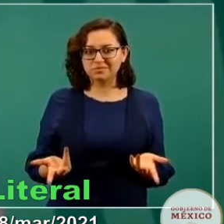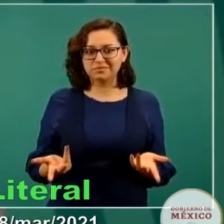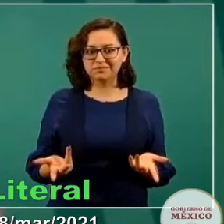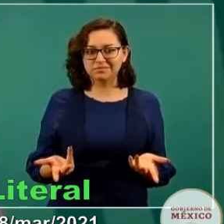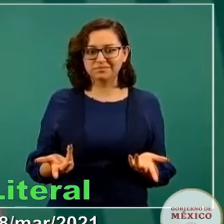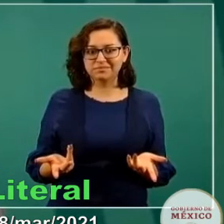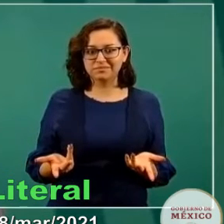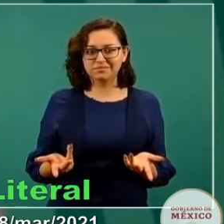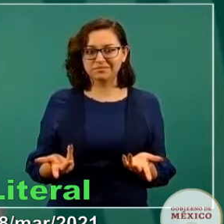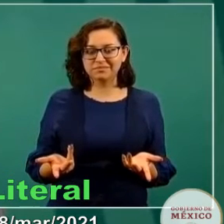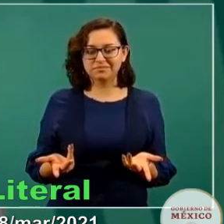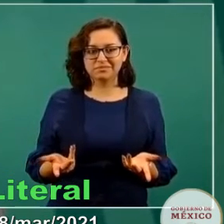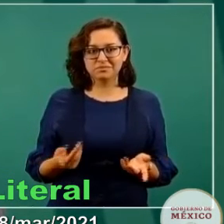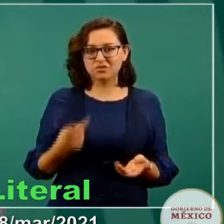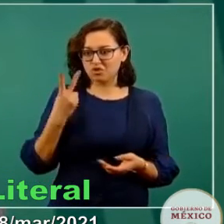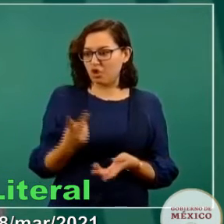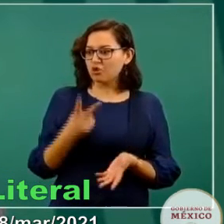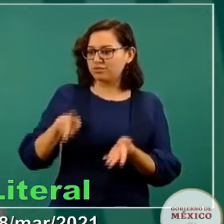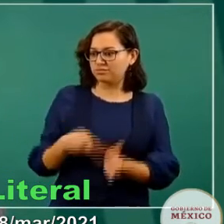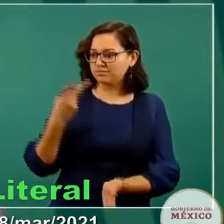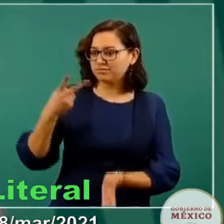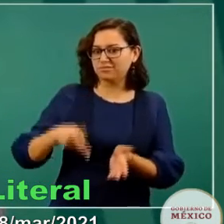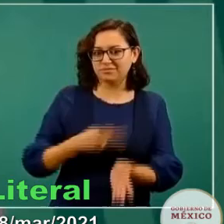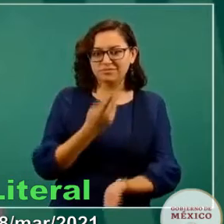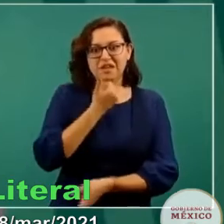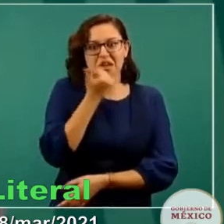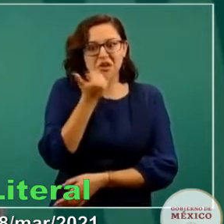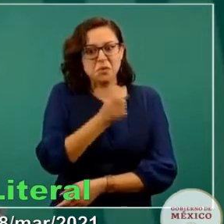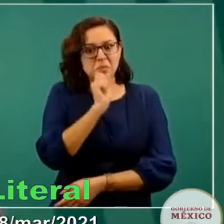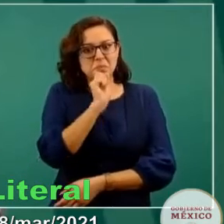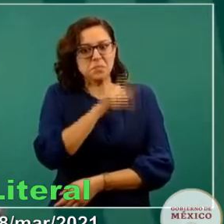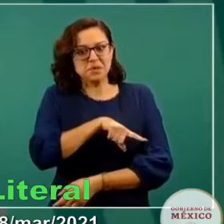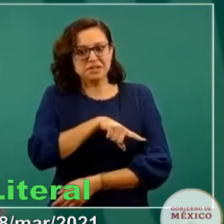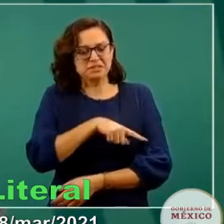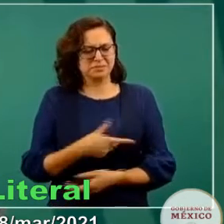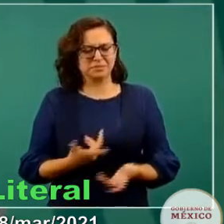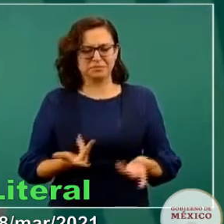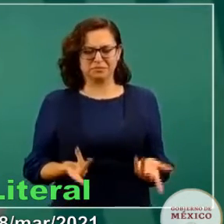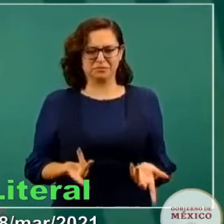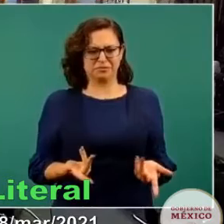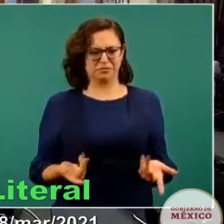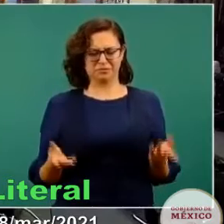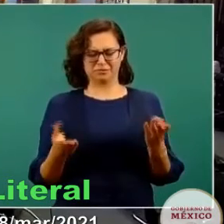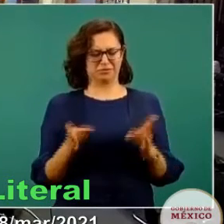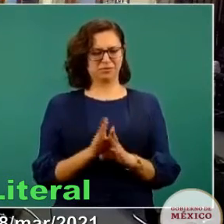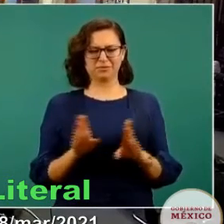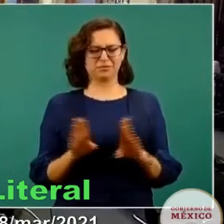hacerlo extensivo. Entonces vamos a enviar